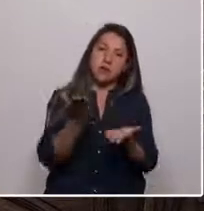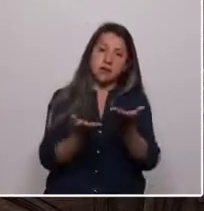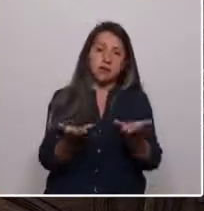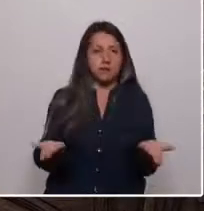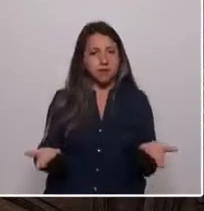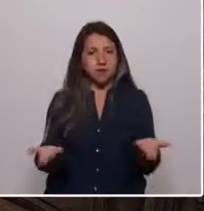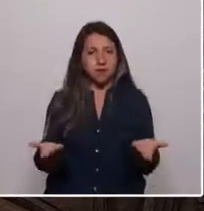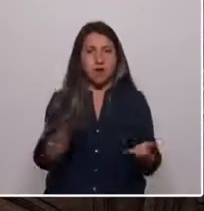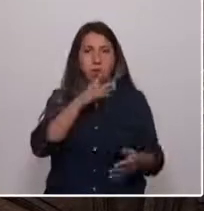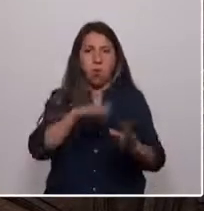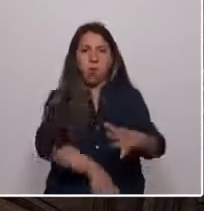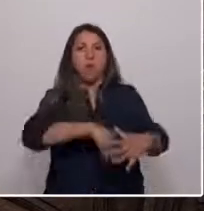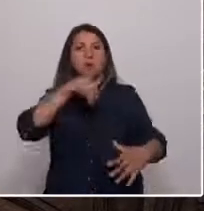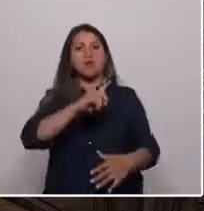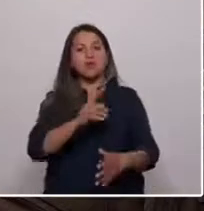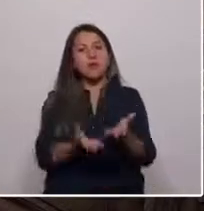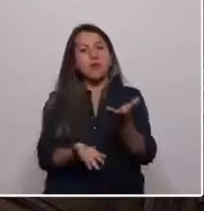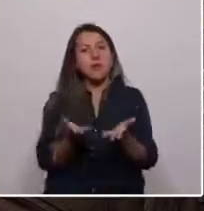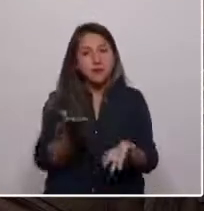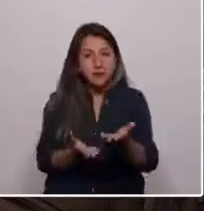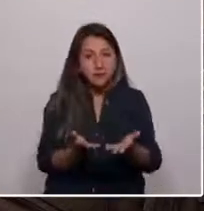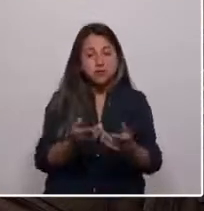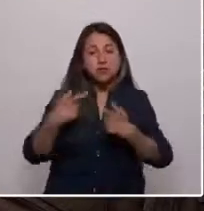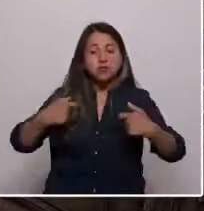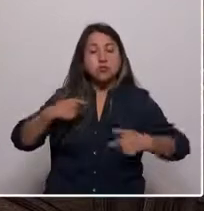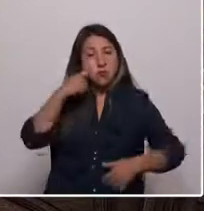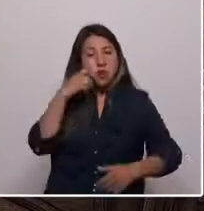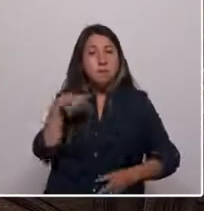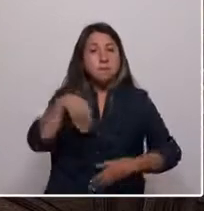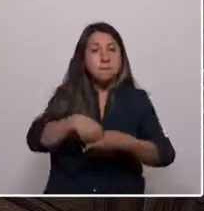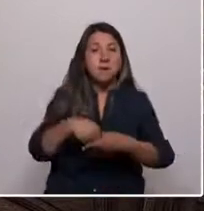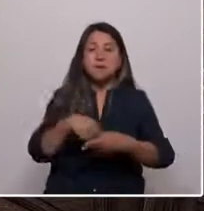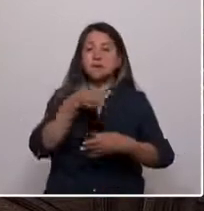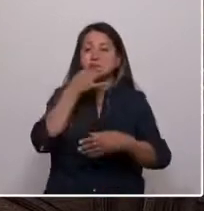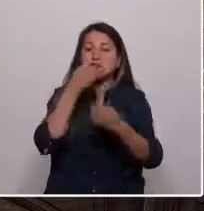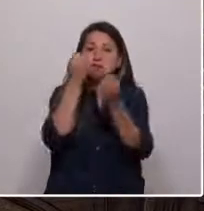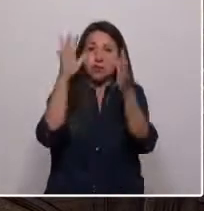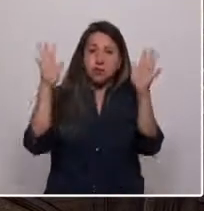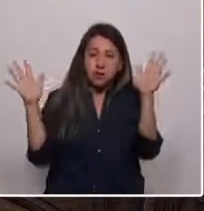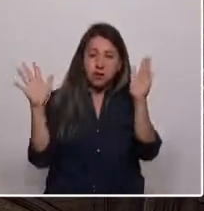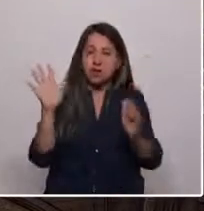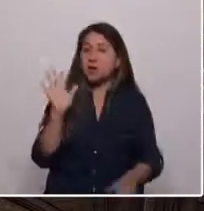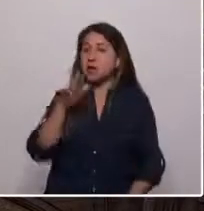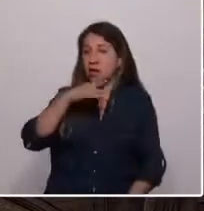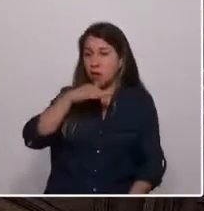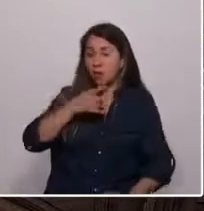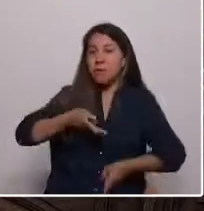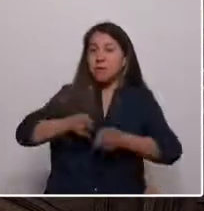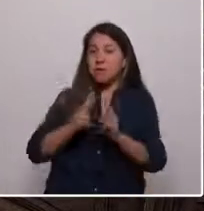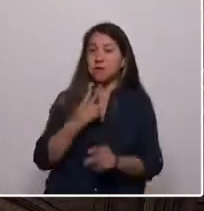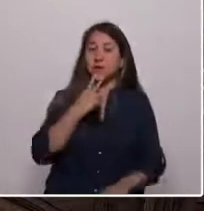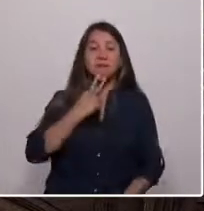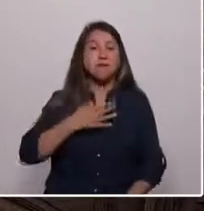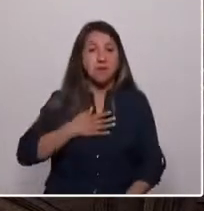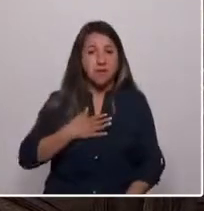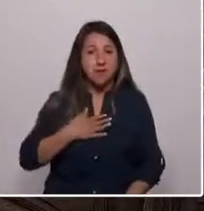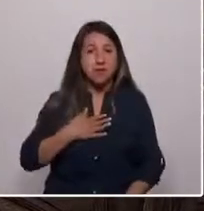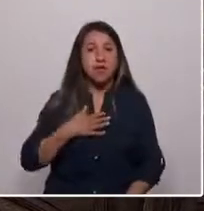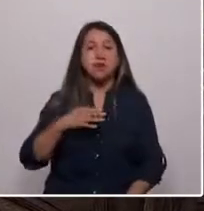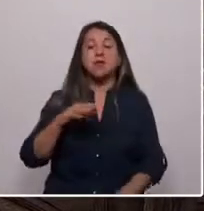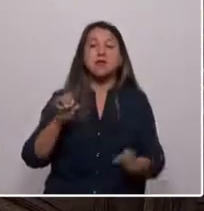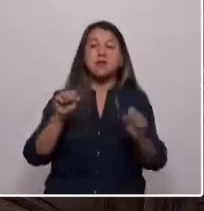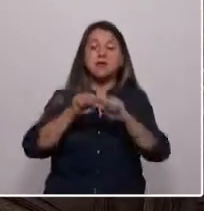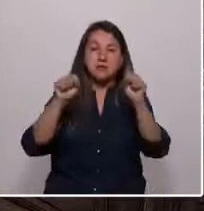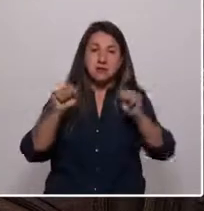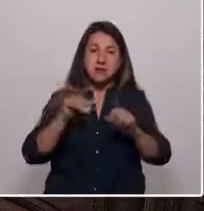Quiero recordar que los humanos somos parte de la naturaleza, que el agua permite nuestra vida y de los ecosistemas,